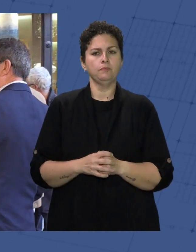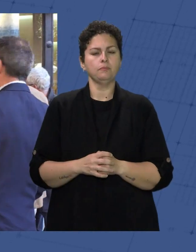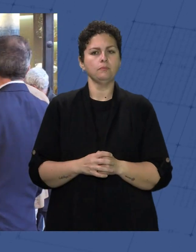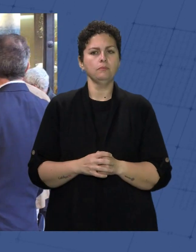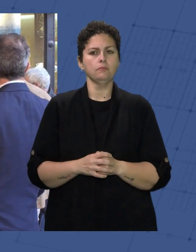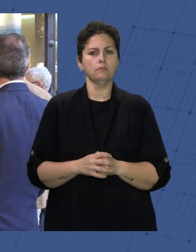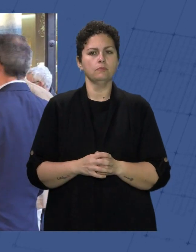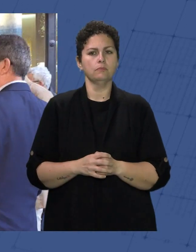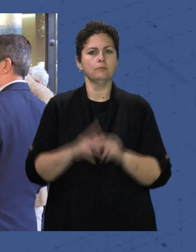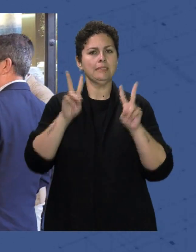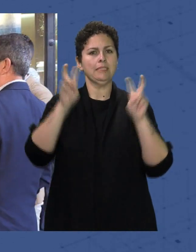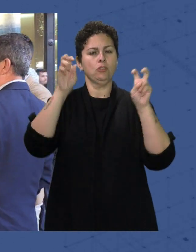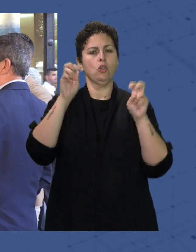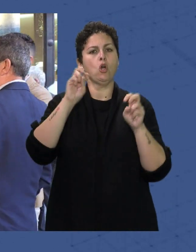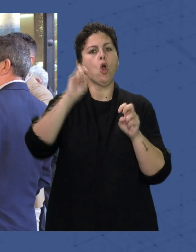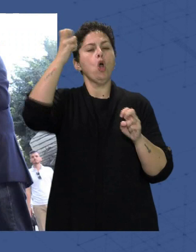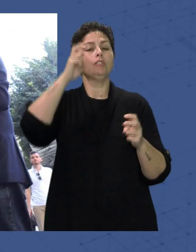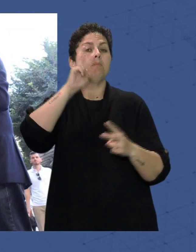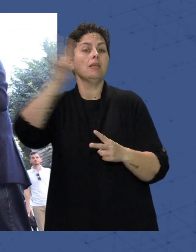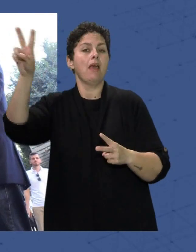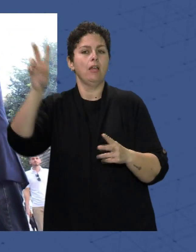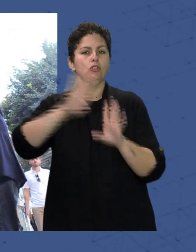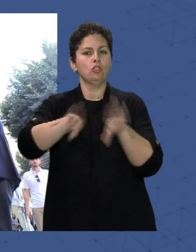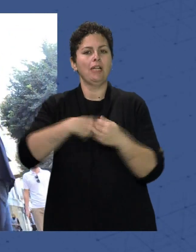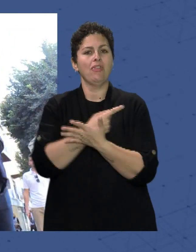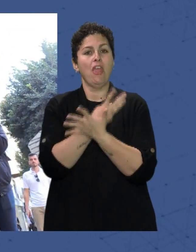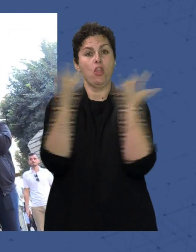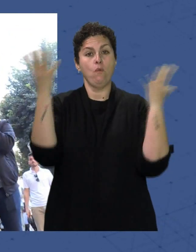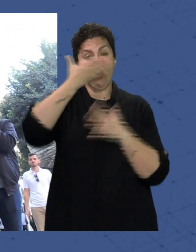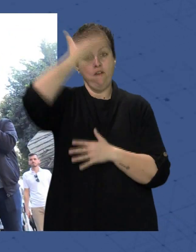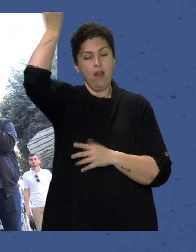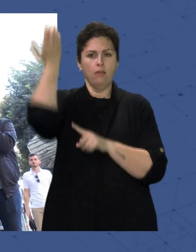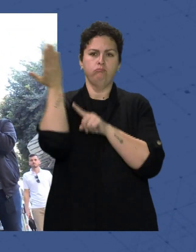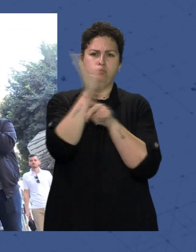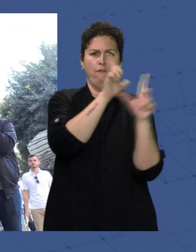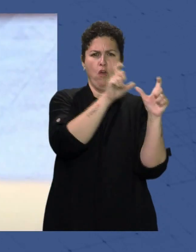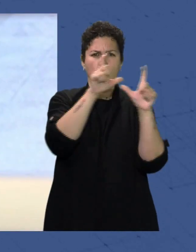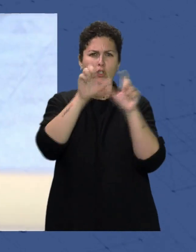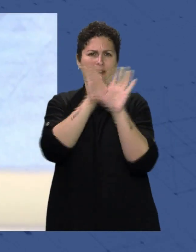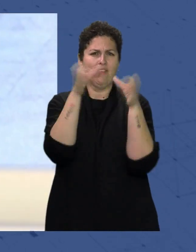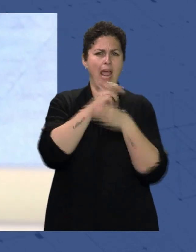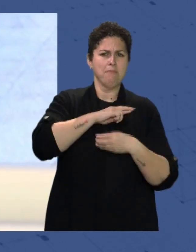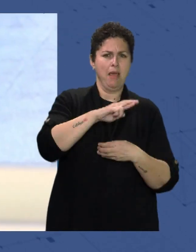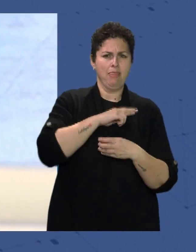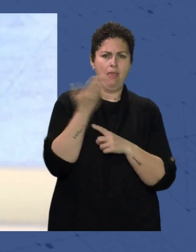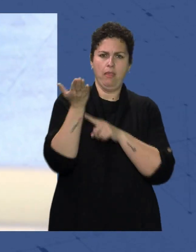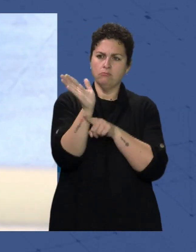Bajo el título La otra mirada 19 cofrades Exhiben fotografías De diferentes hermandades Con la belleza Y calidad De nuestra